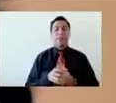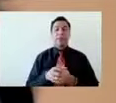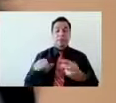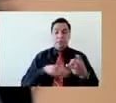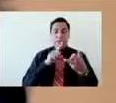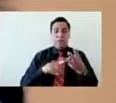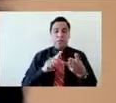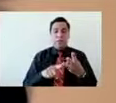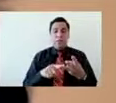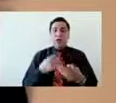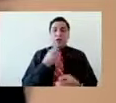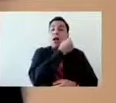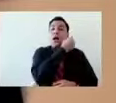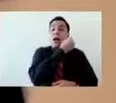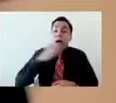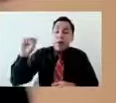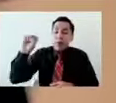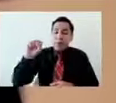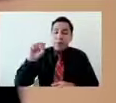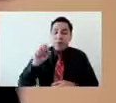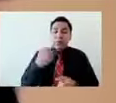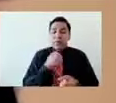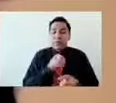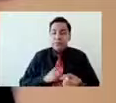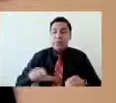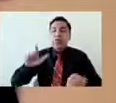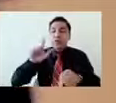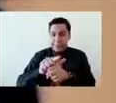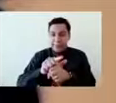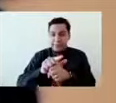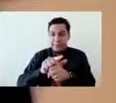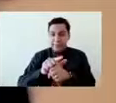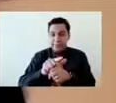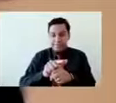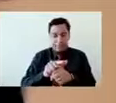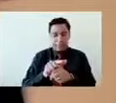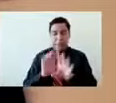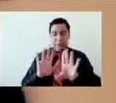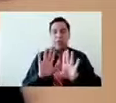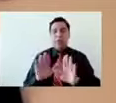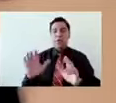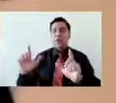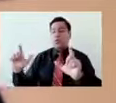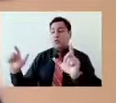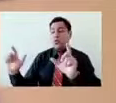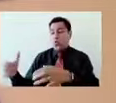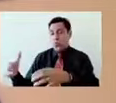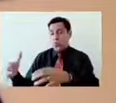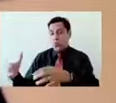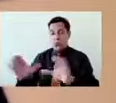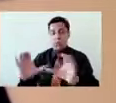que tiene que ver es con esta identificación y trabajo con los diferentes estigmas relacionados con la vida cotidiana y la salud mental,